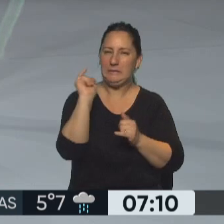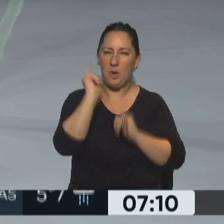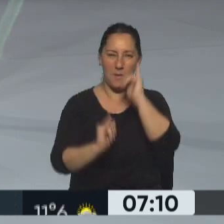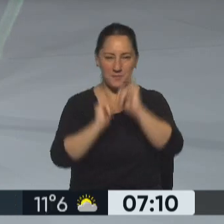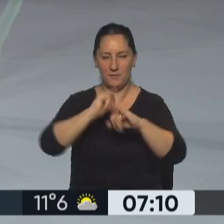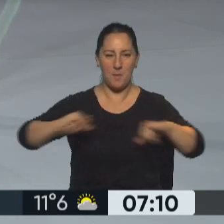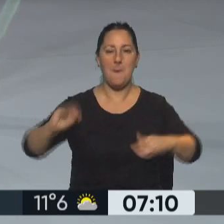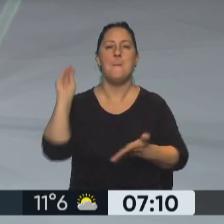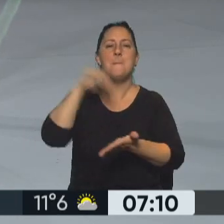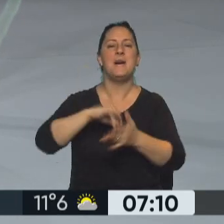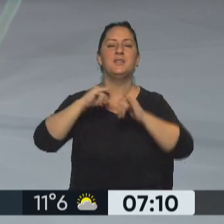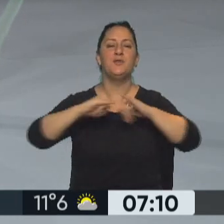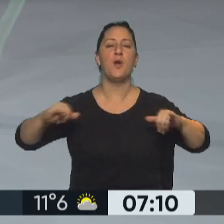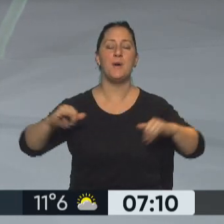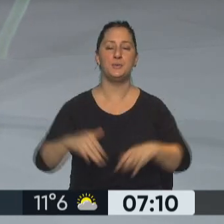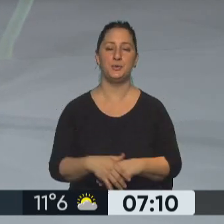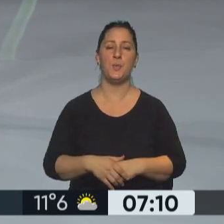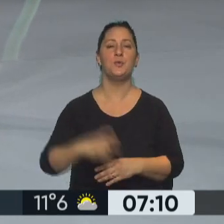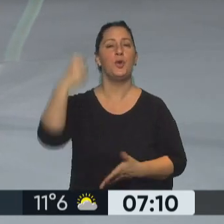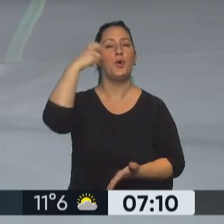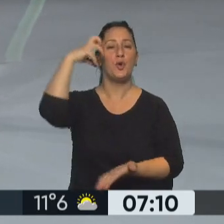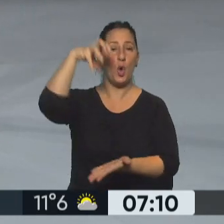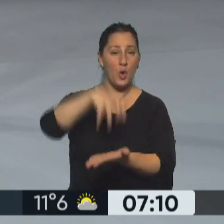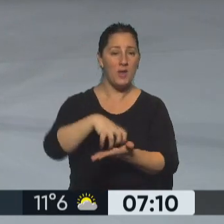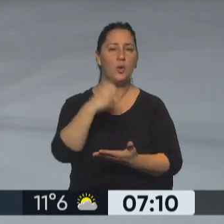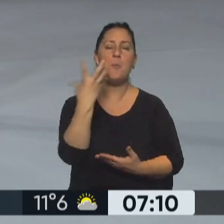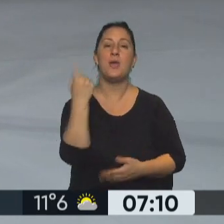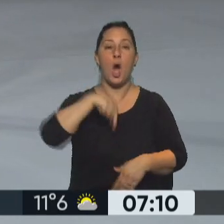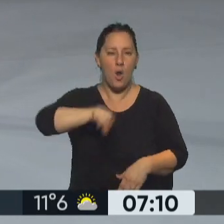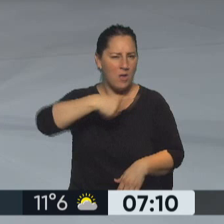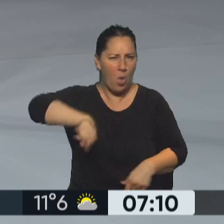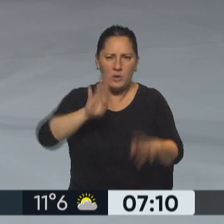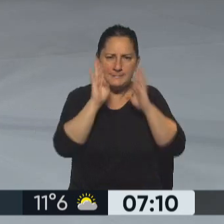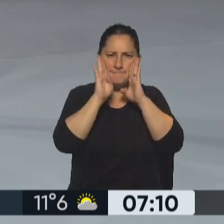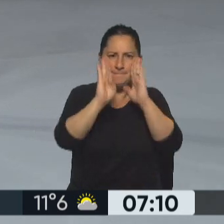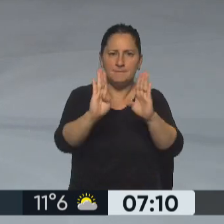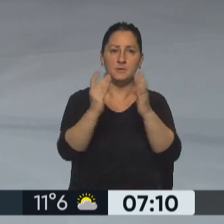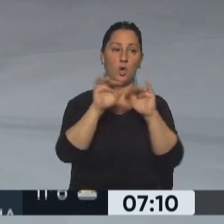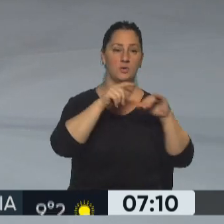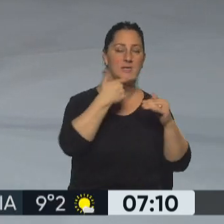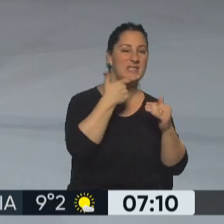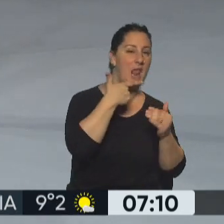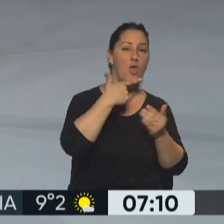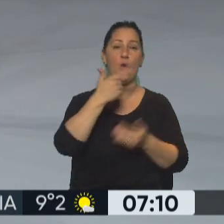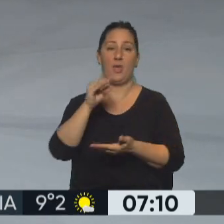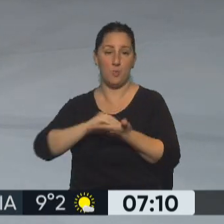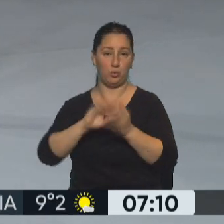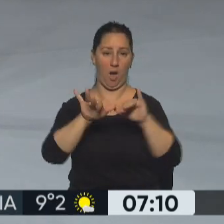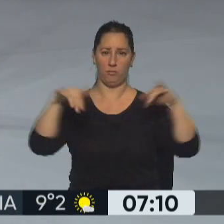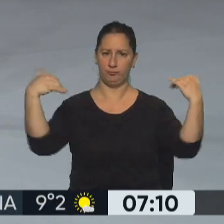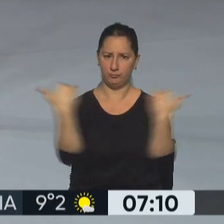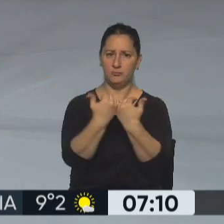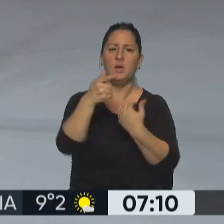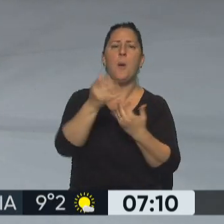Y seguimos con más información destacada del día y nos vamos al Congreso Nacional porque la atención está puesta hoy en las dos cámaras. Hablamos primero del Senado y la